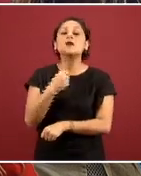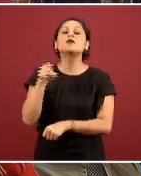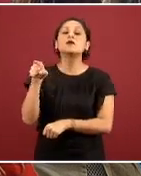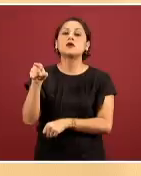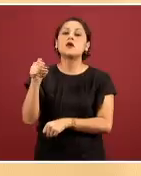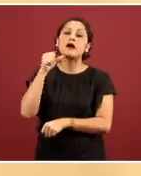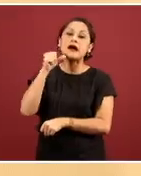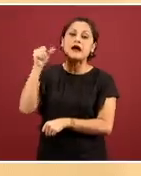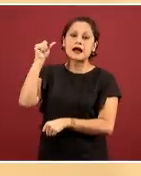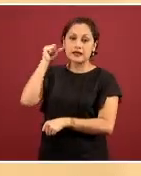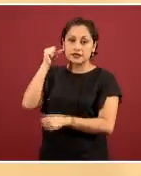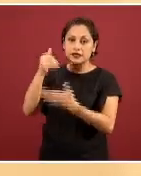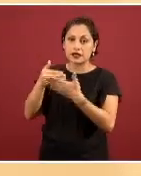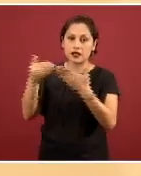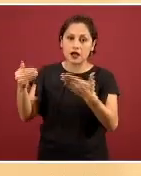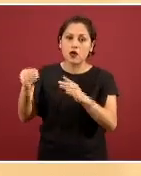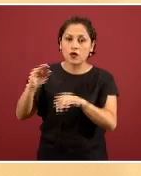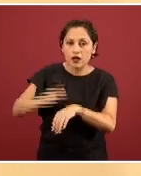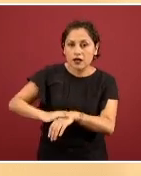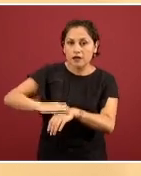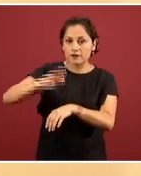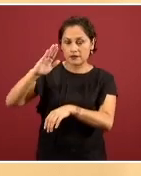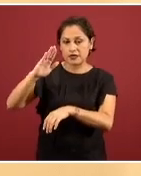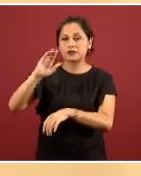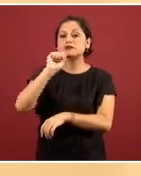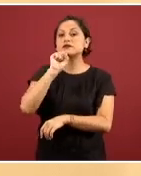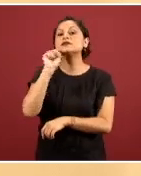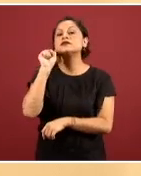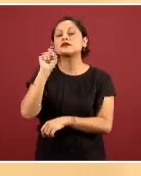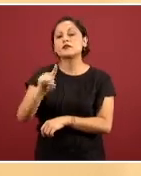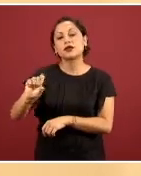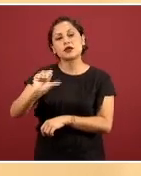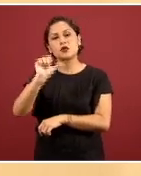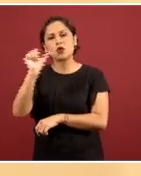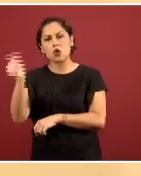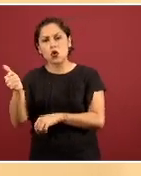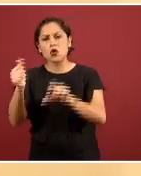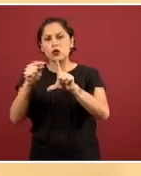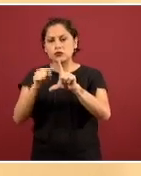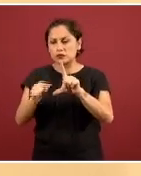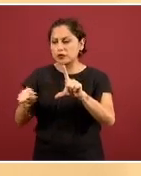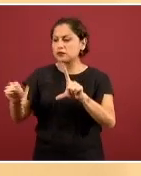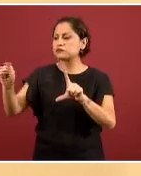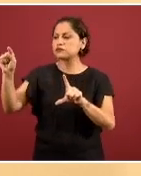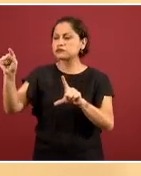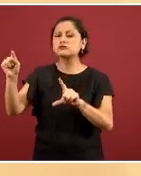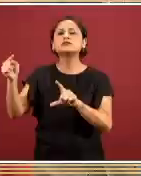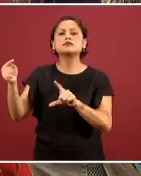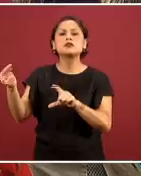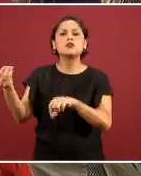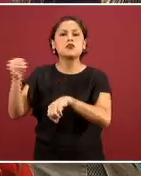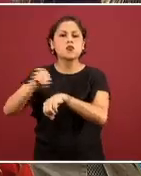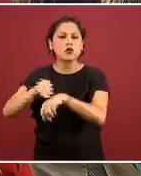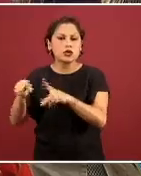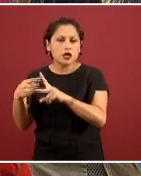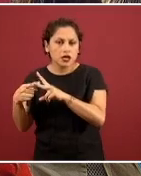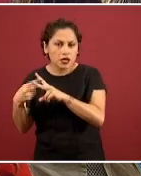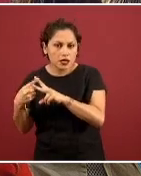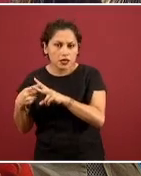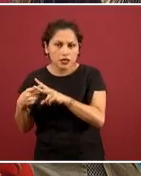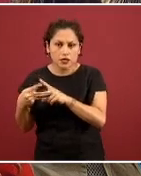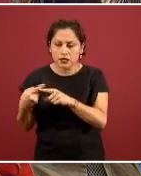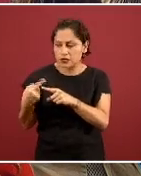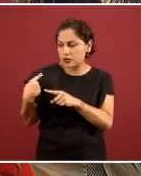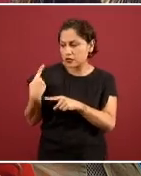hoy, así también como la curva incidente que solamente contiene los casos que se han confirmado en las últimas 24 horas